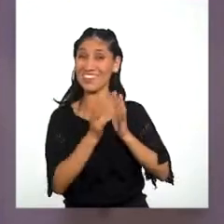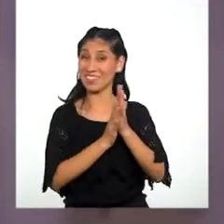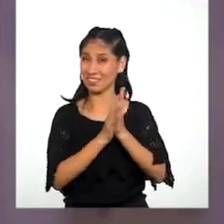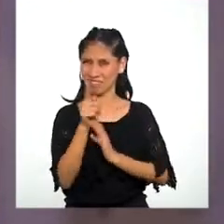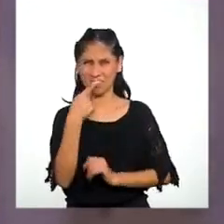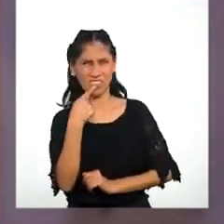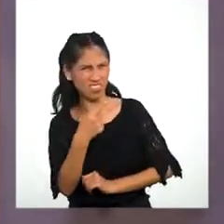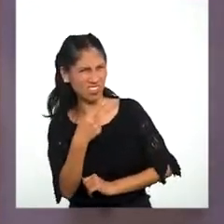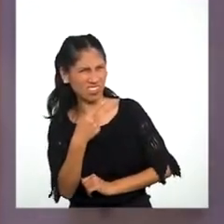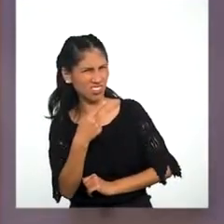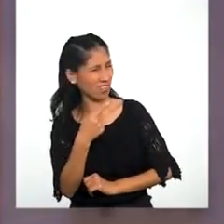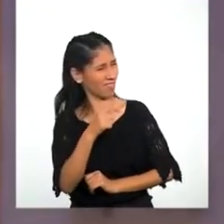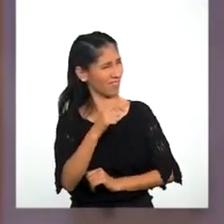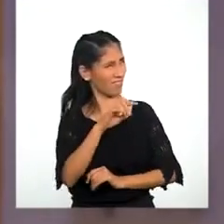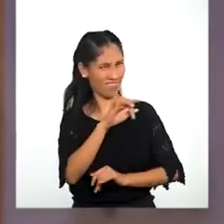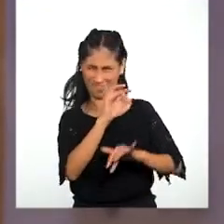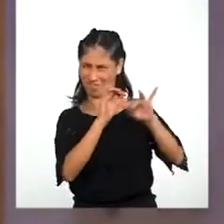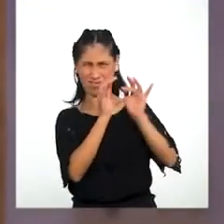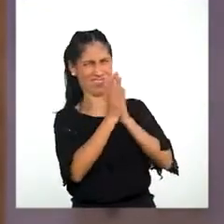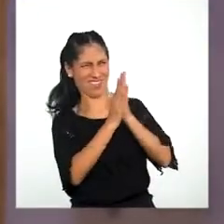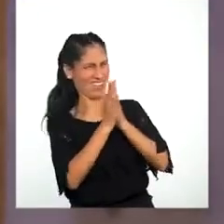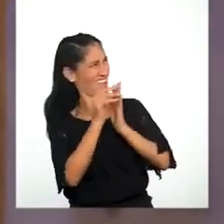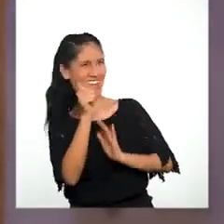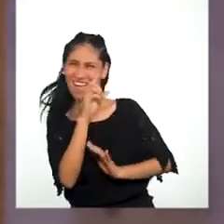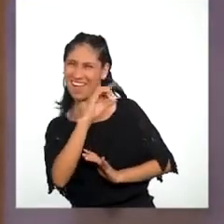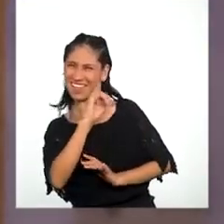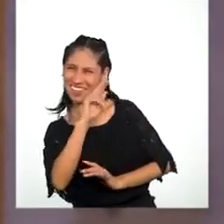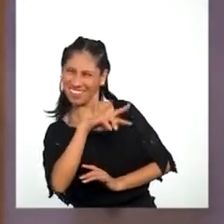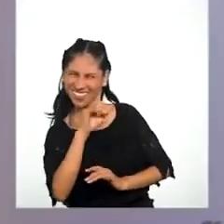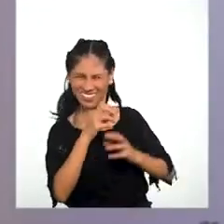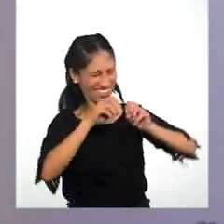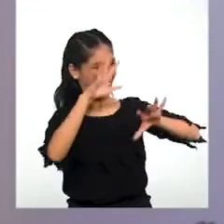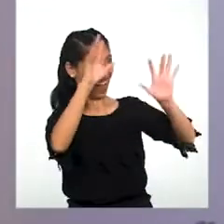adivinar? O sea, adivinar ¡Sas! ¡Yay!